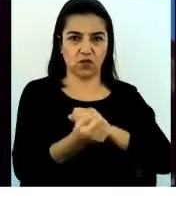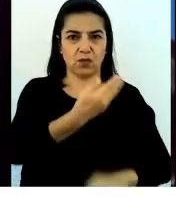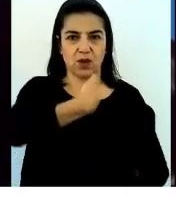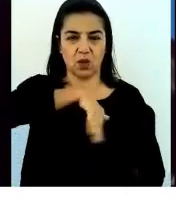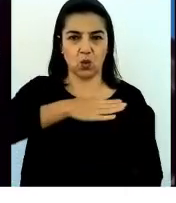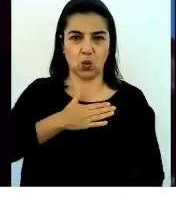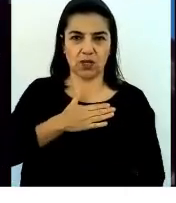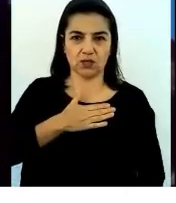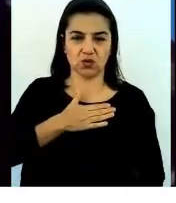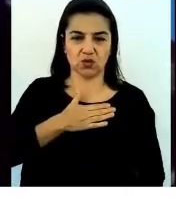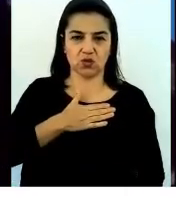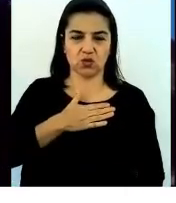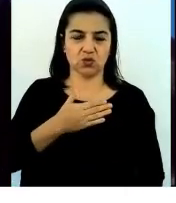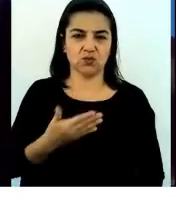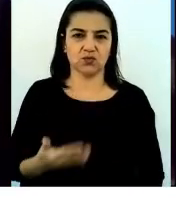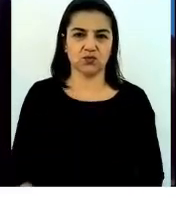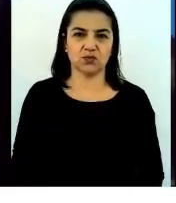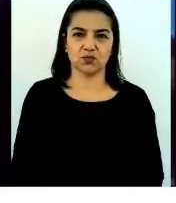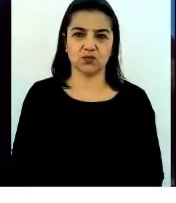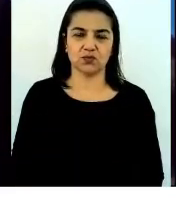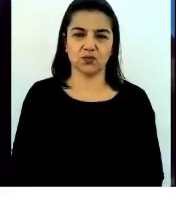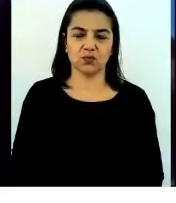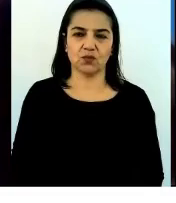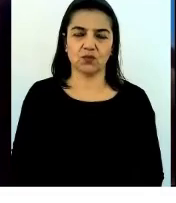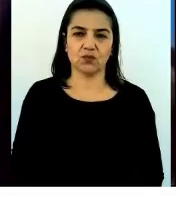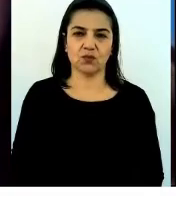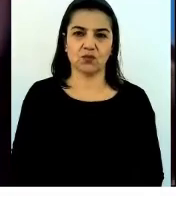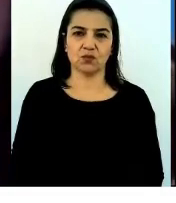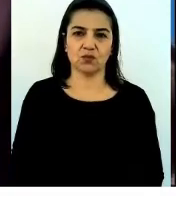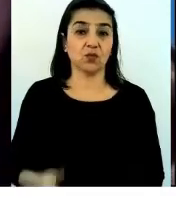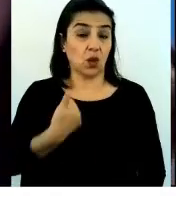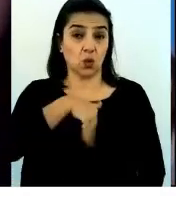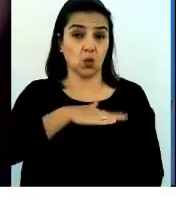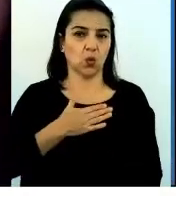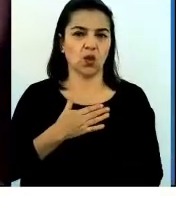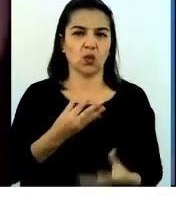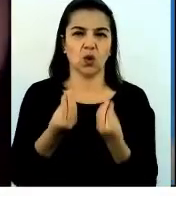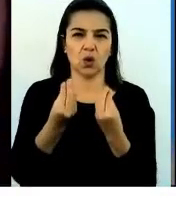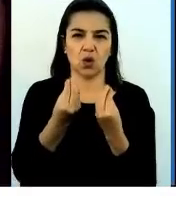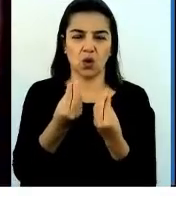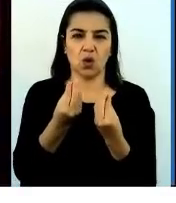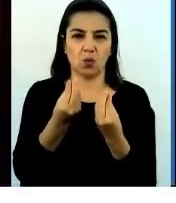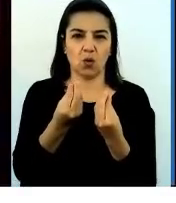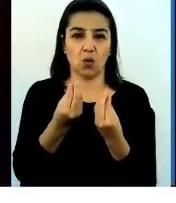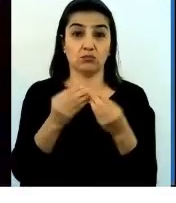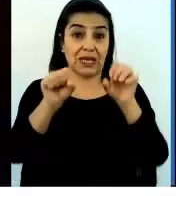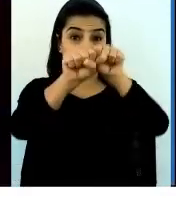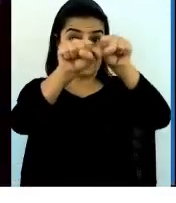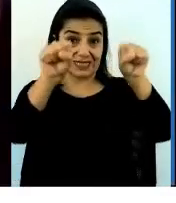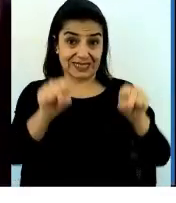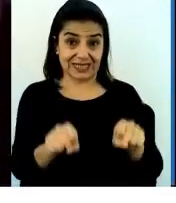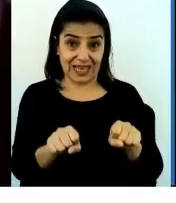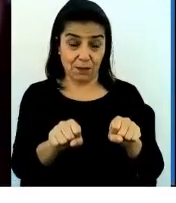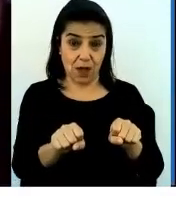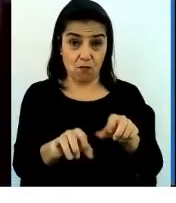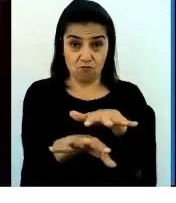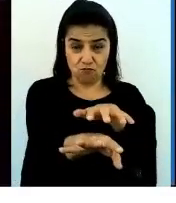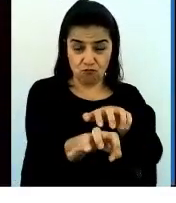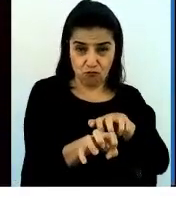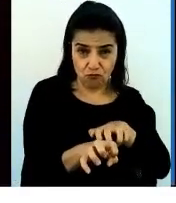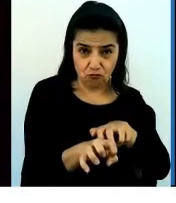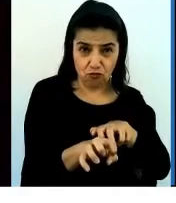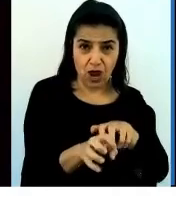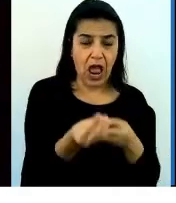manera de ver los sistemas agroalimentarios, nuestra manera